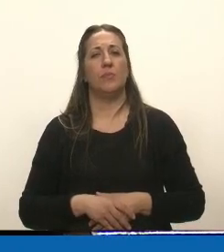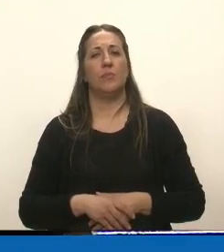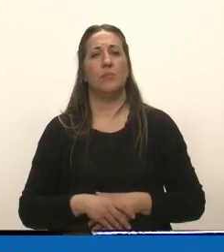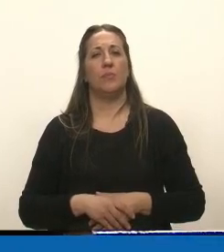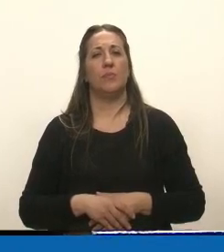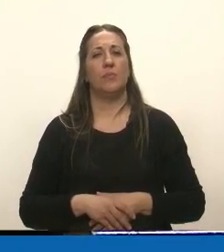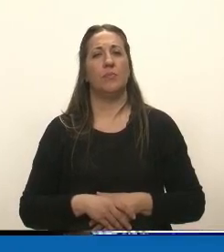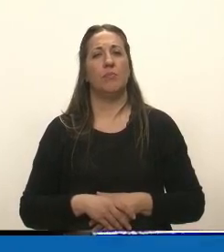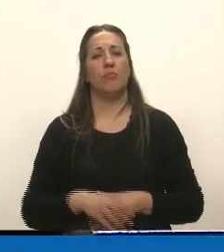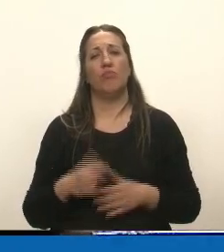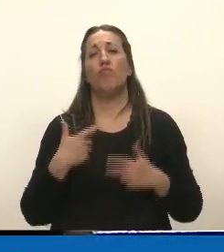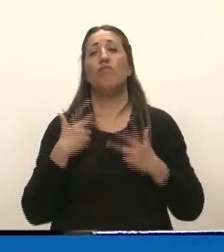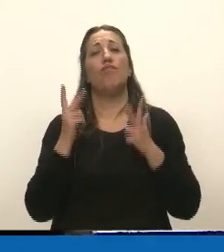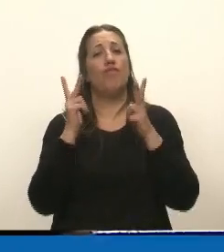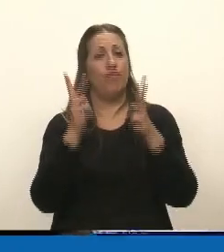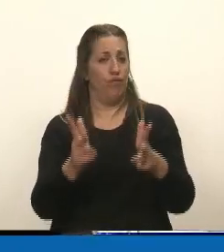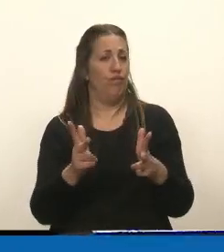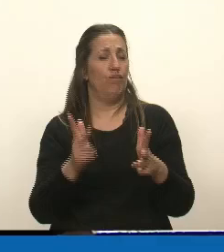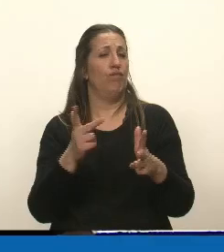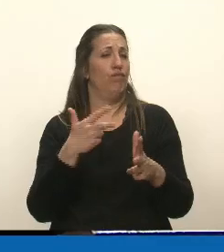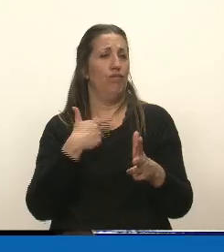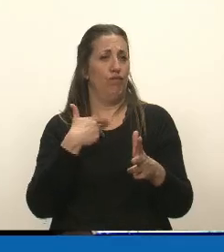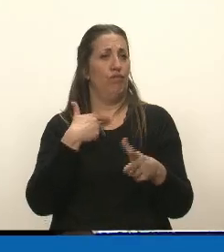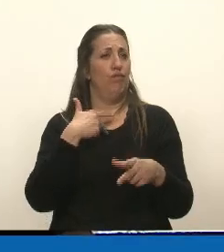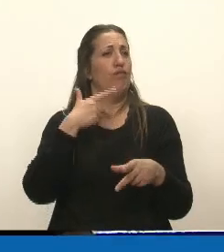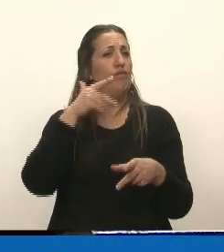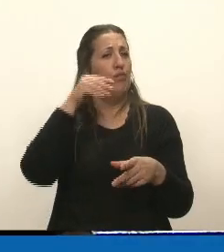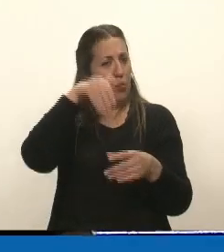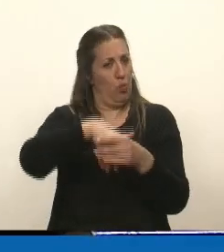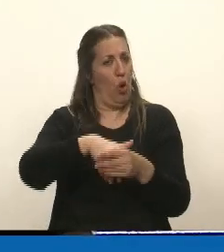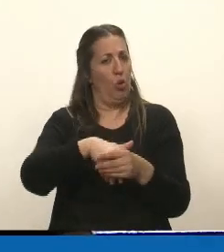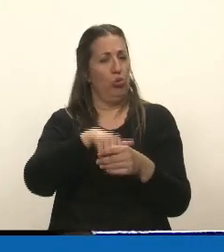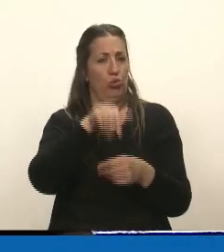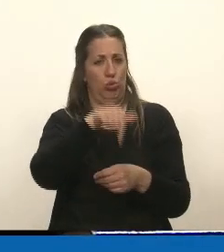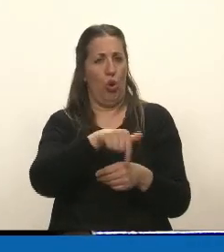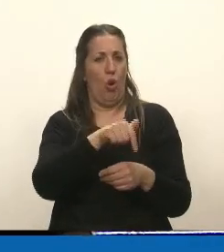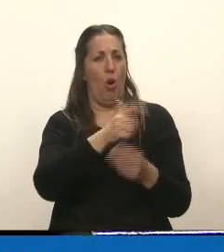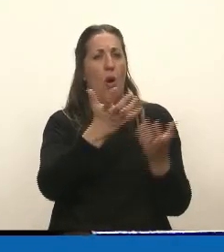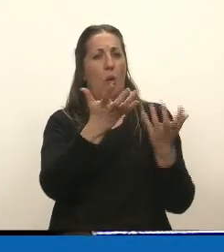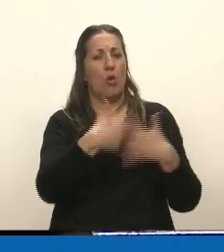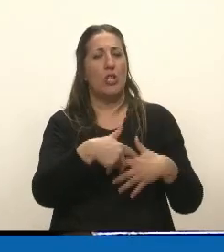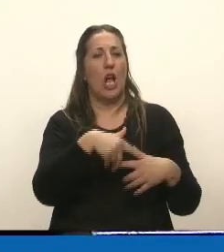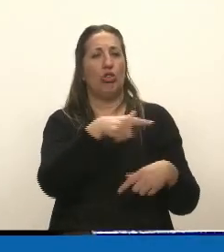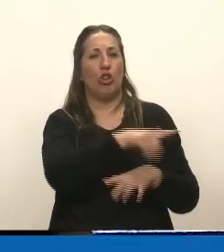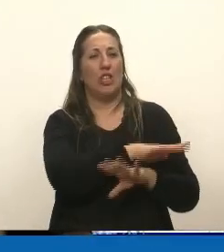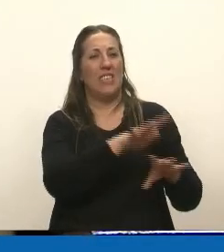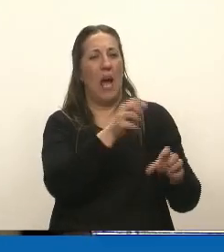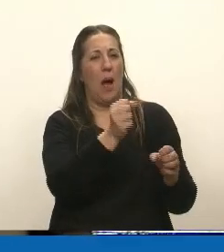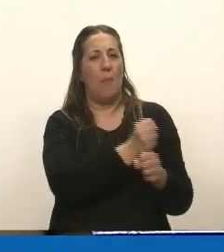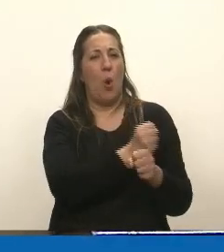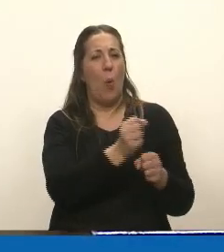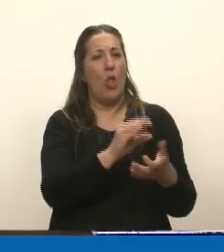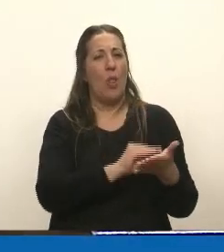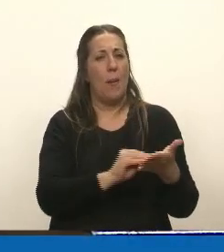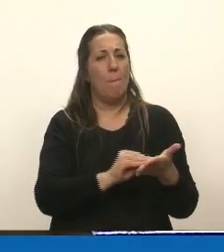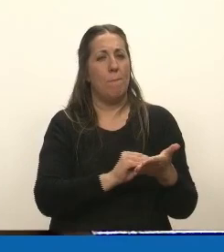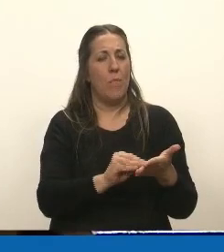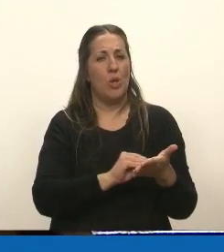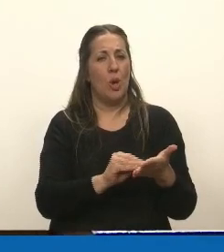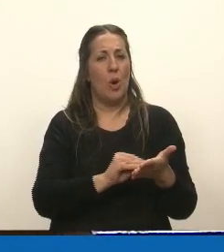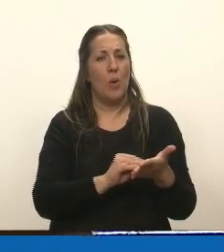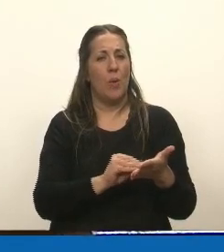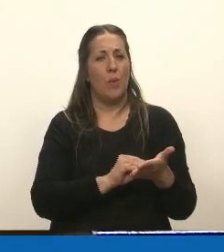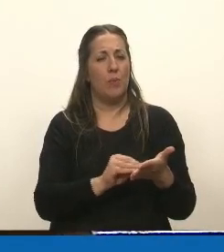que anticipo mi voto al proyecto de media sanción, la verdad me hubiese buscado, me hubiese